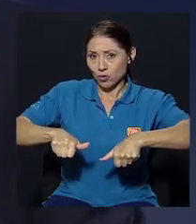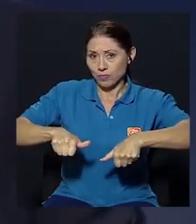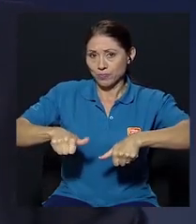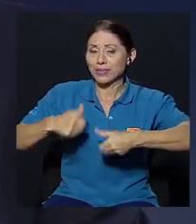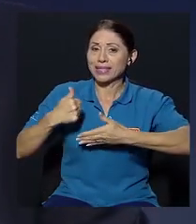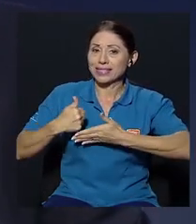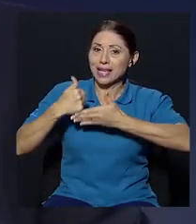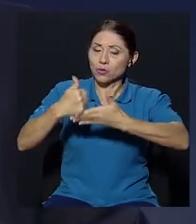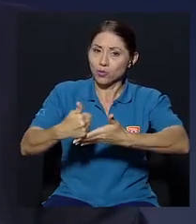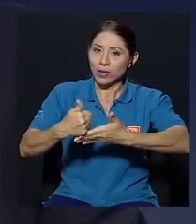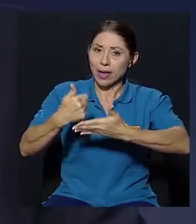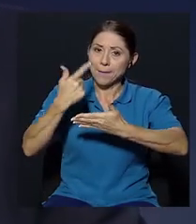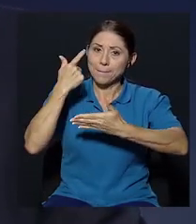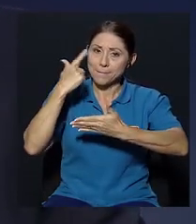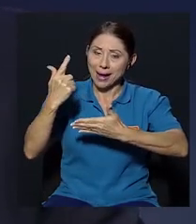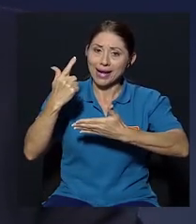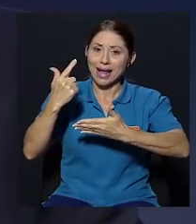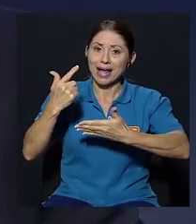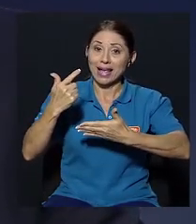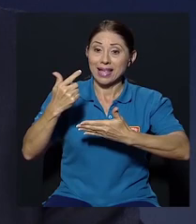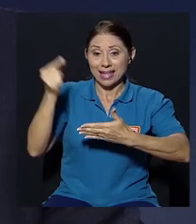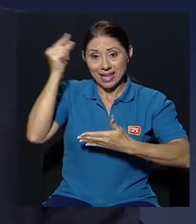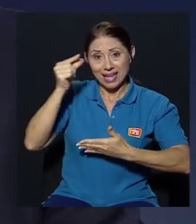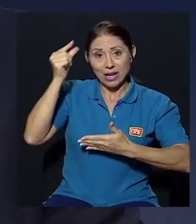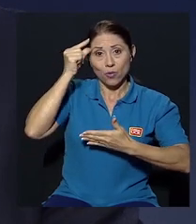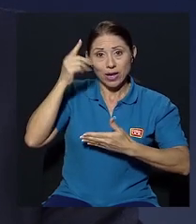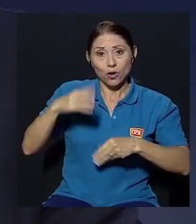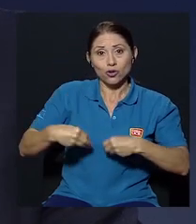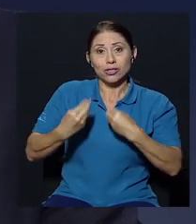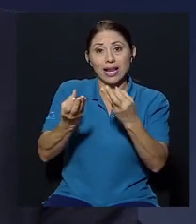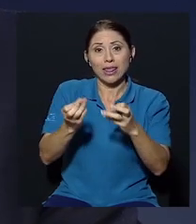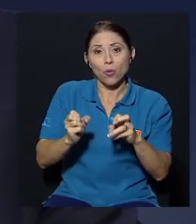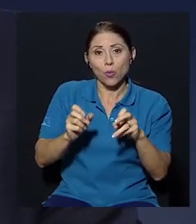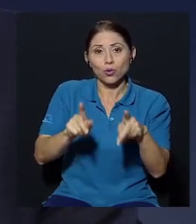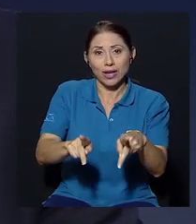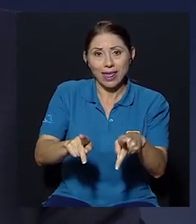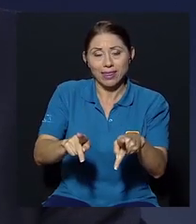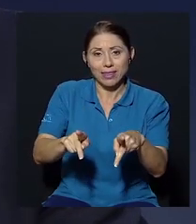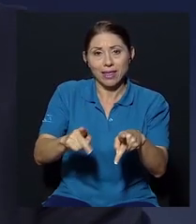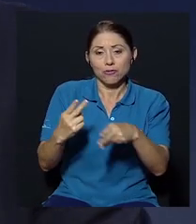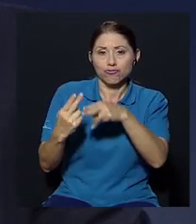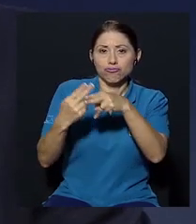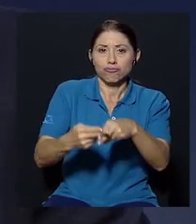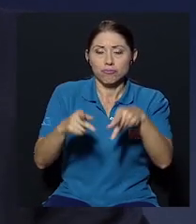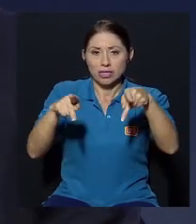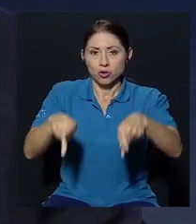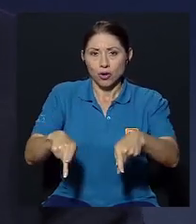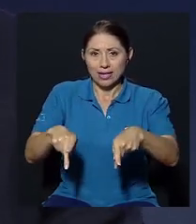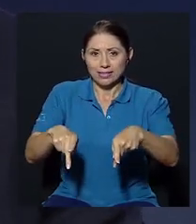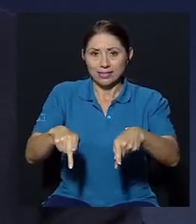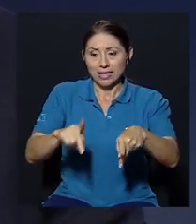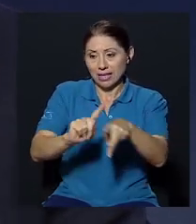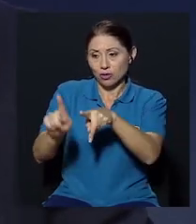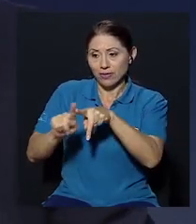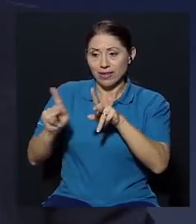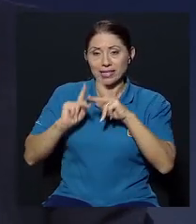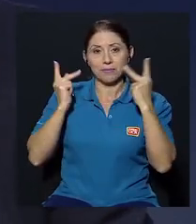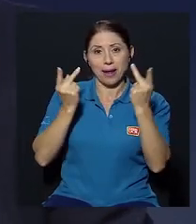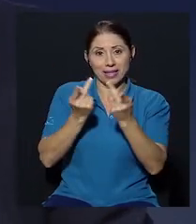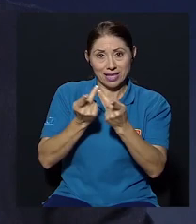acuerdo se ayuda por esto de que se le dé espacios en el gobierno a personas de los partidos que son parte del acuerdo